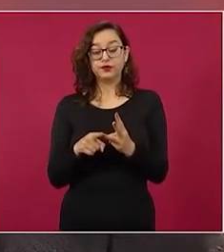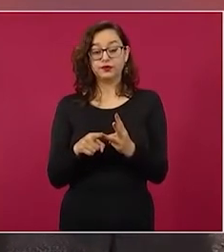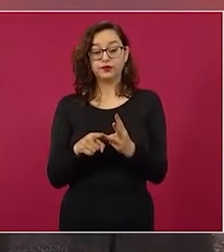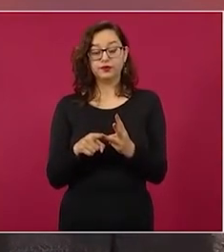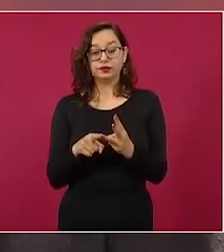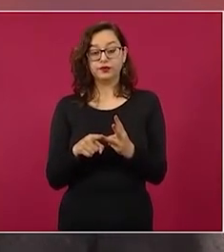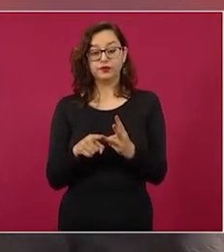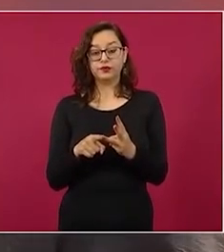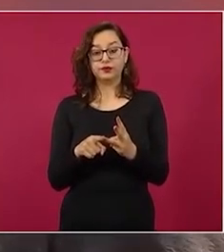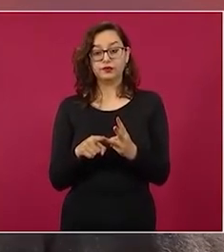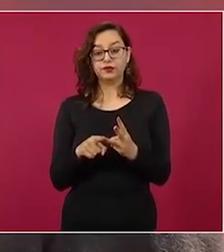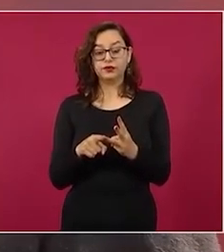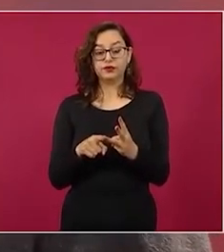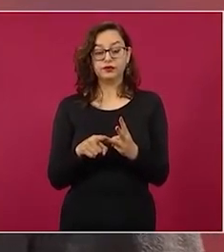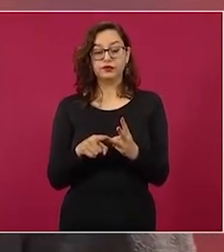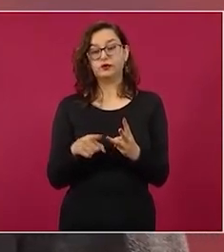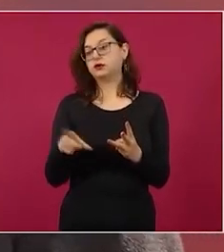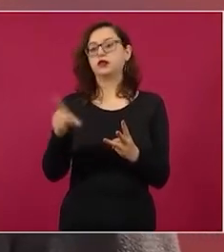supongo